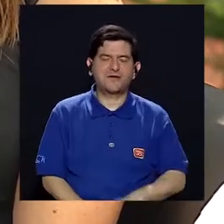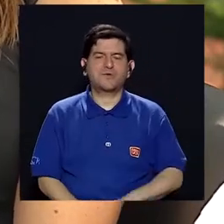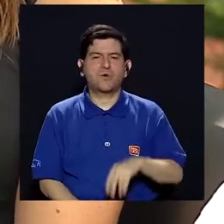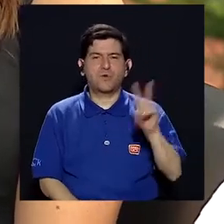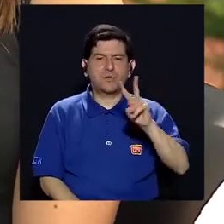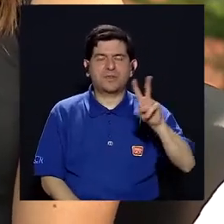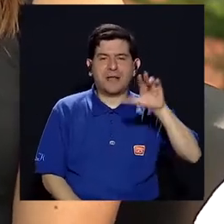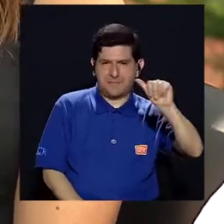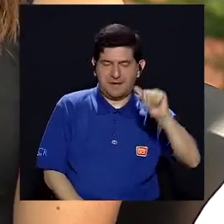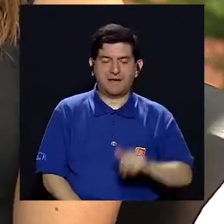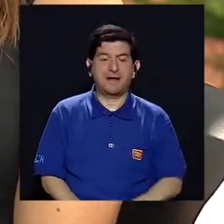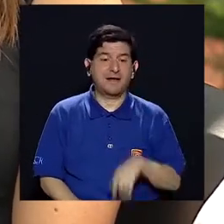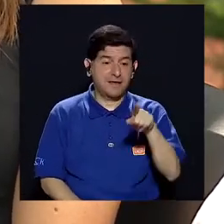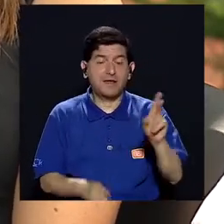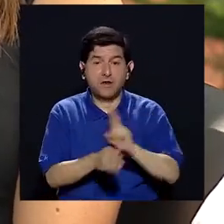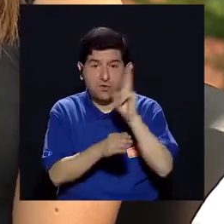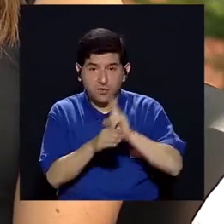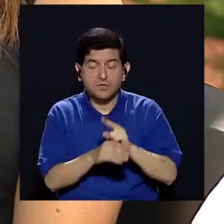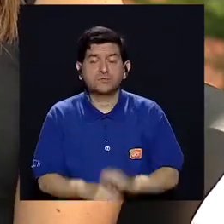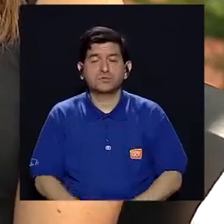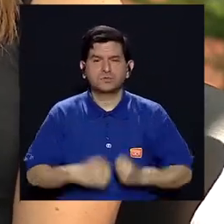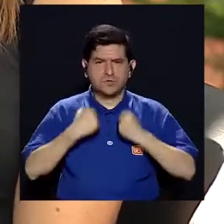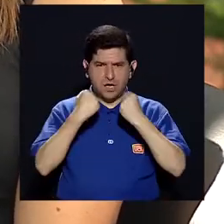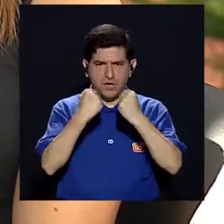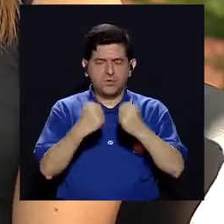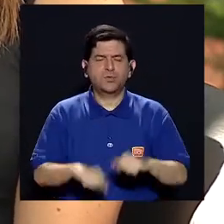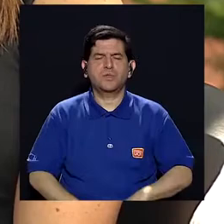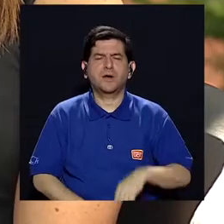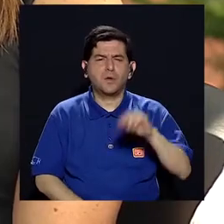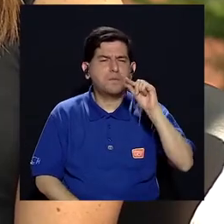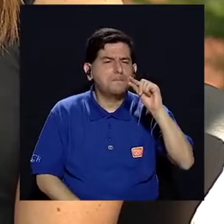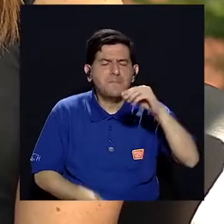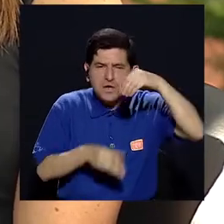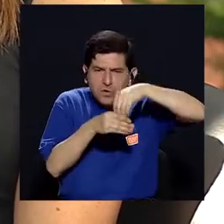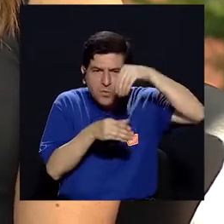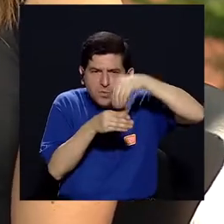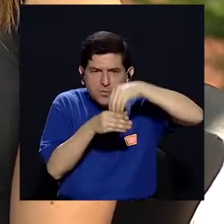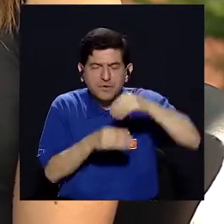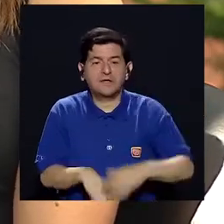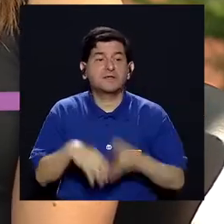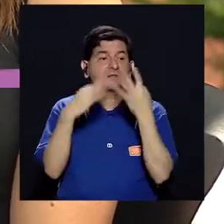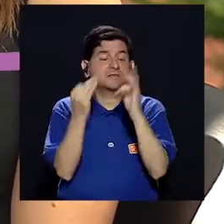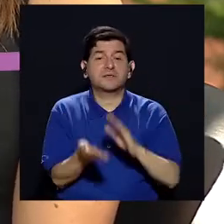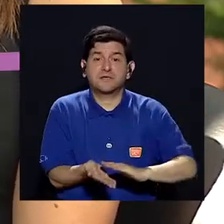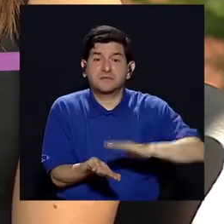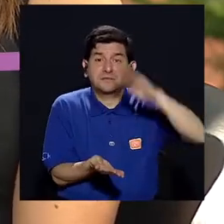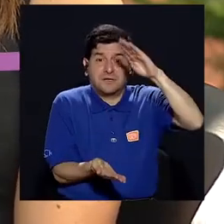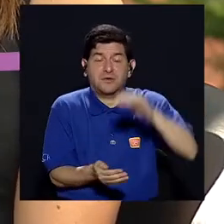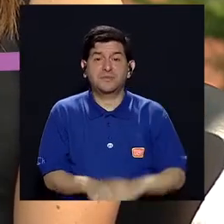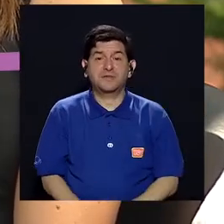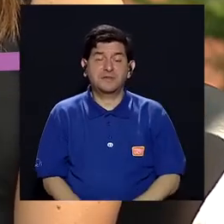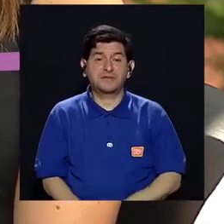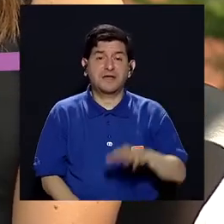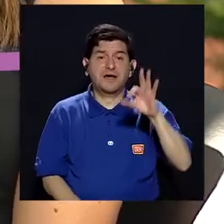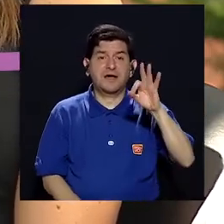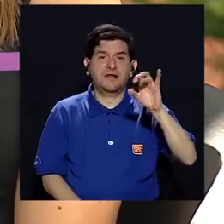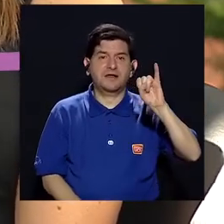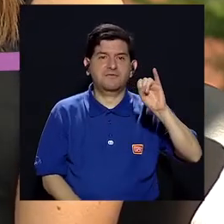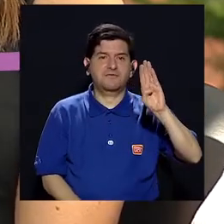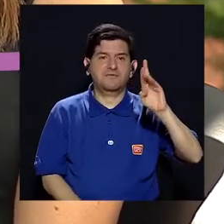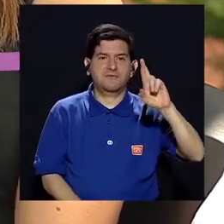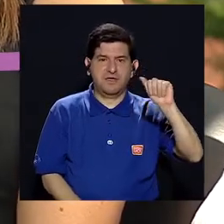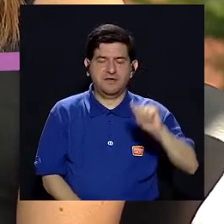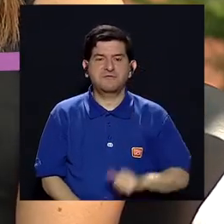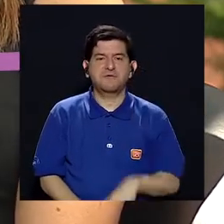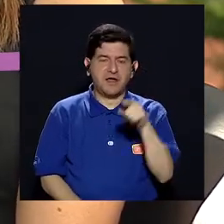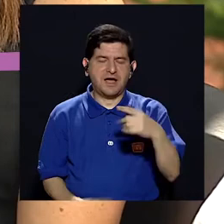etc. Entonces, la harina que se usa para estas galletas viene fortificada con micronutrientes y aparte lo que se trata para aumentar la cantidad de fibra en